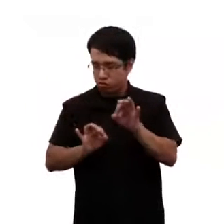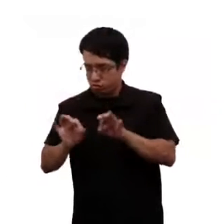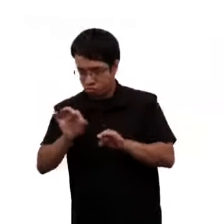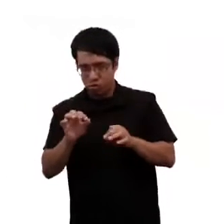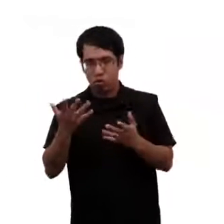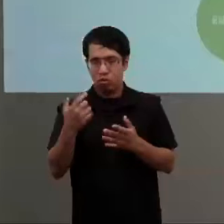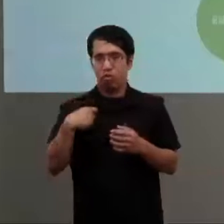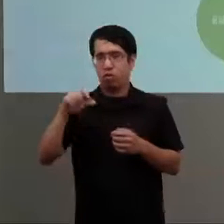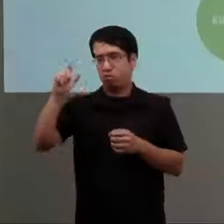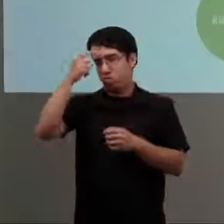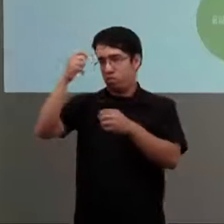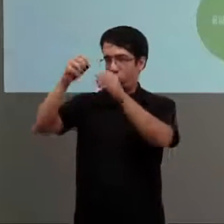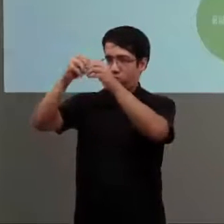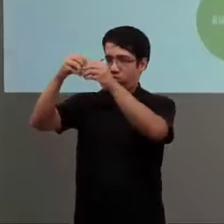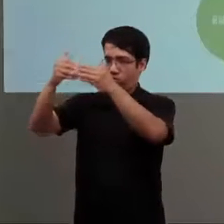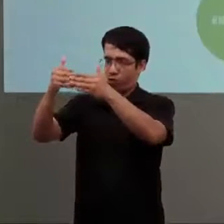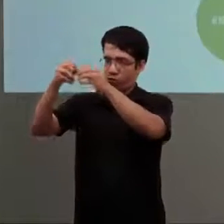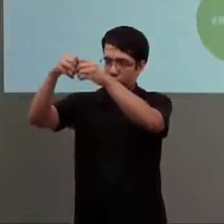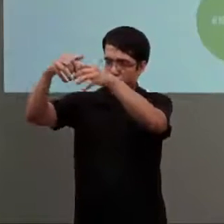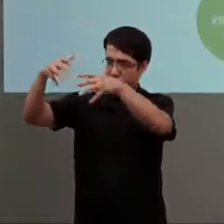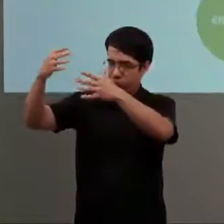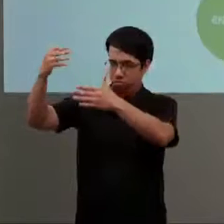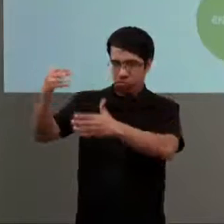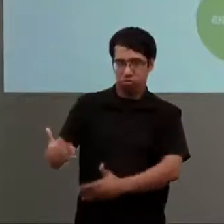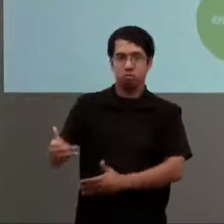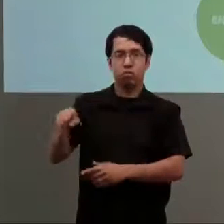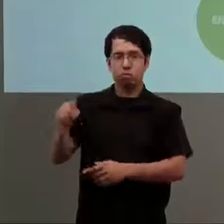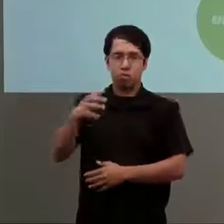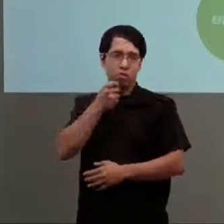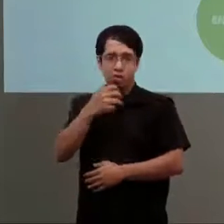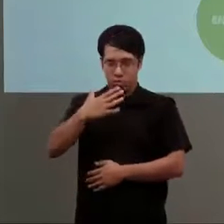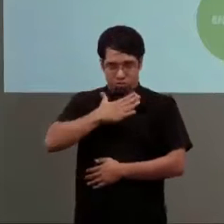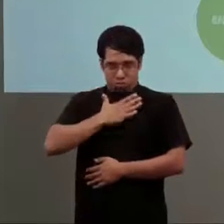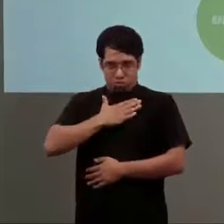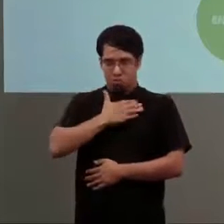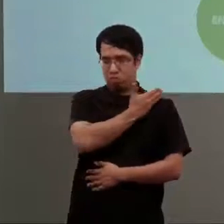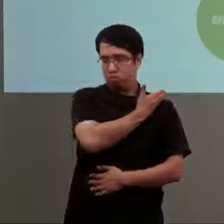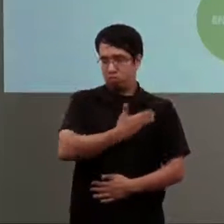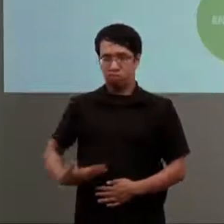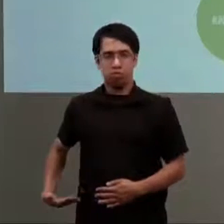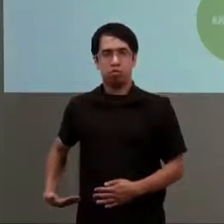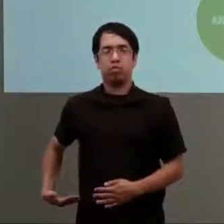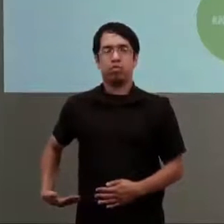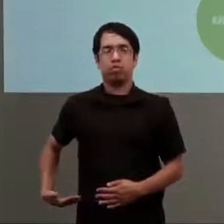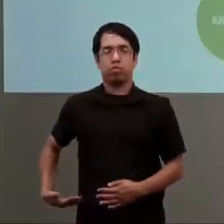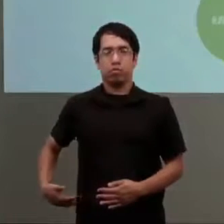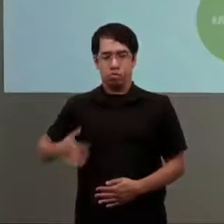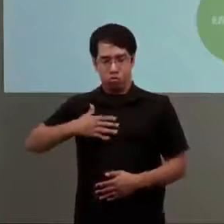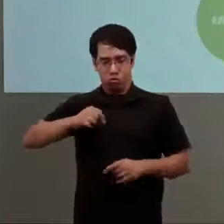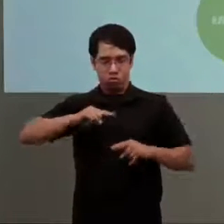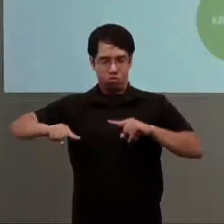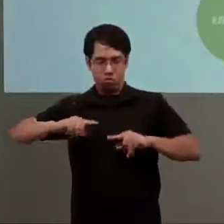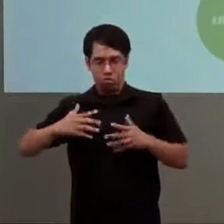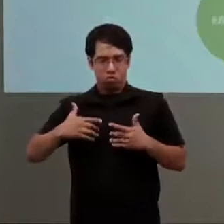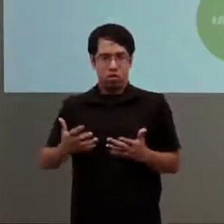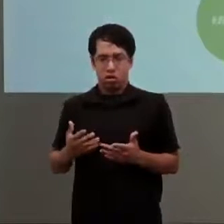ver con el modelo conceptual. Es decir, yo como gobierno, yo como Estado, ¿qué marco